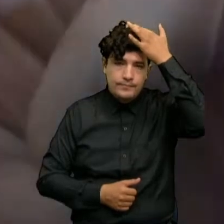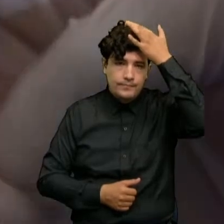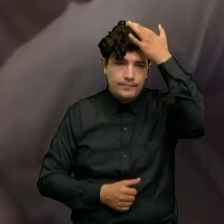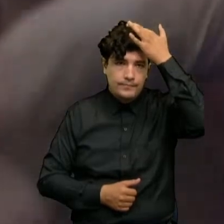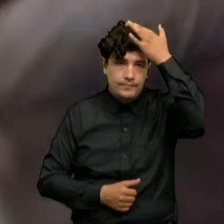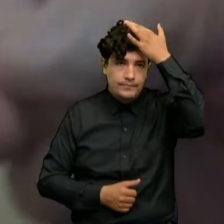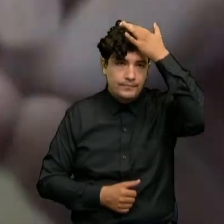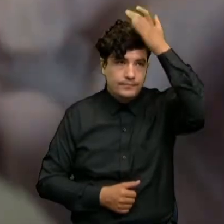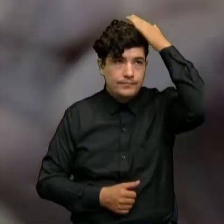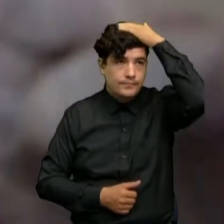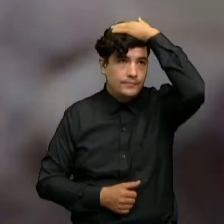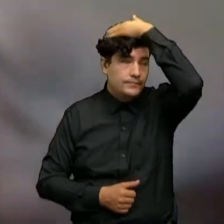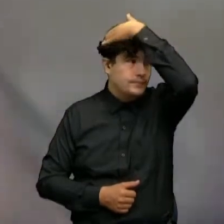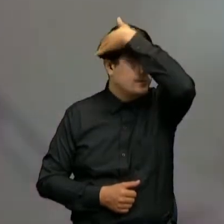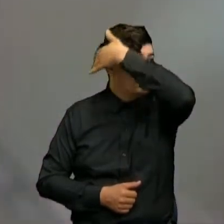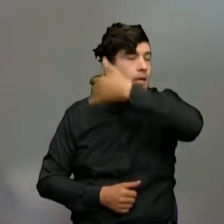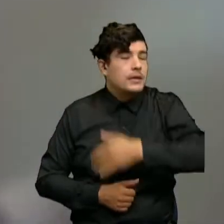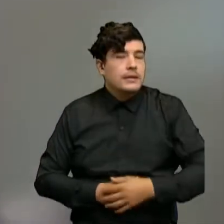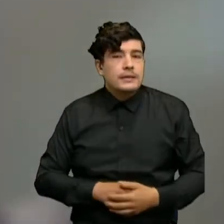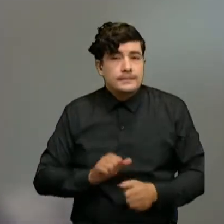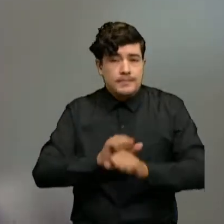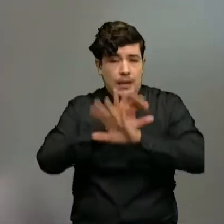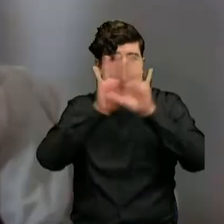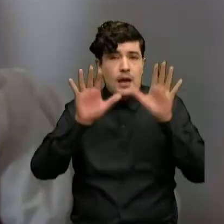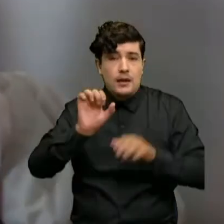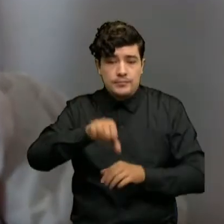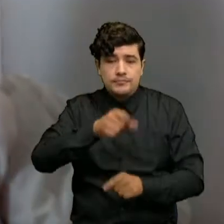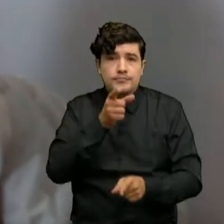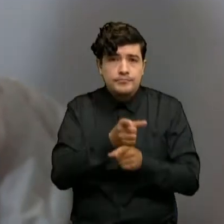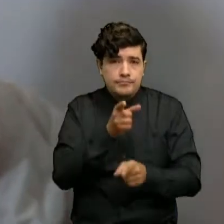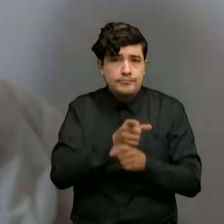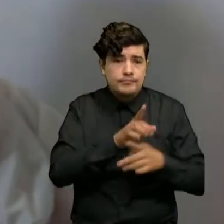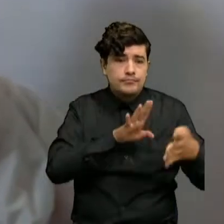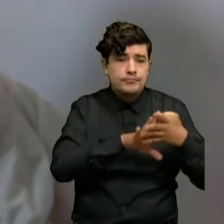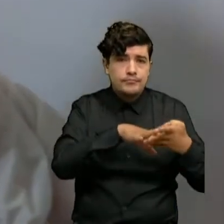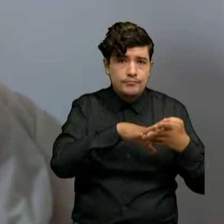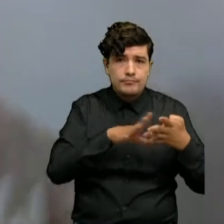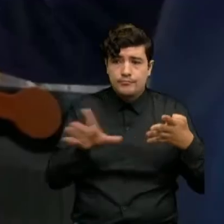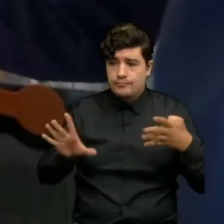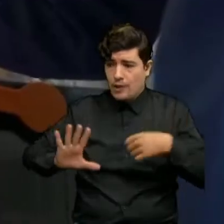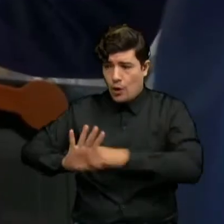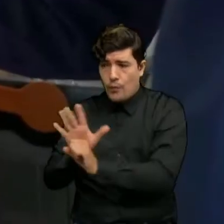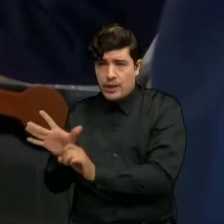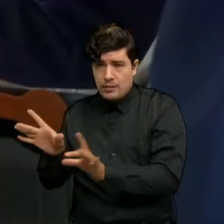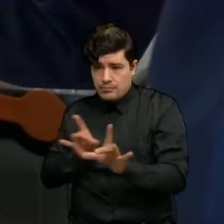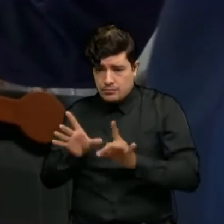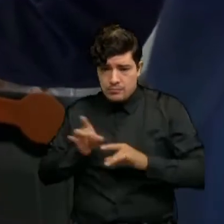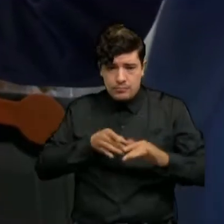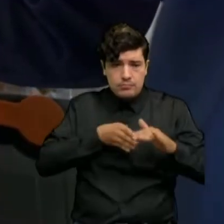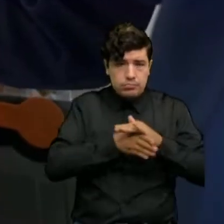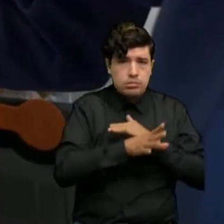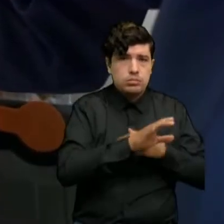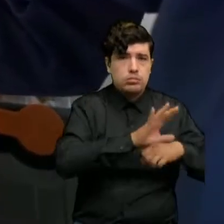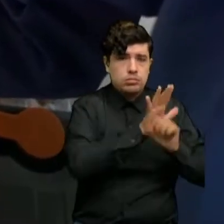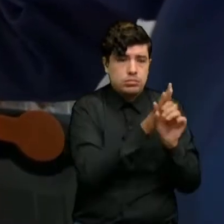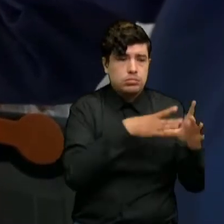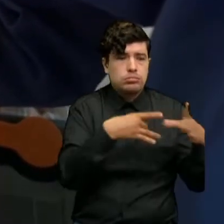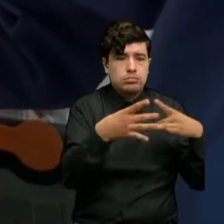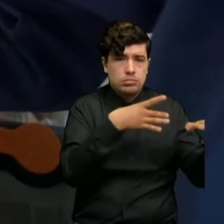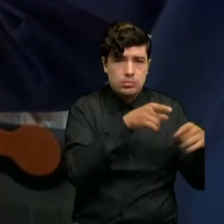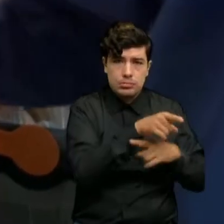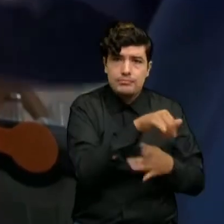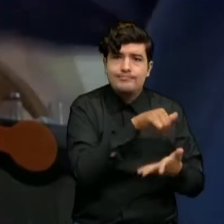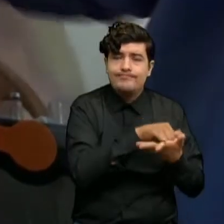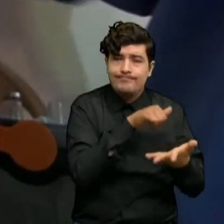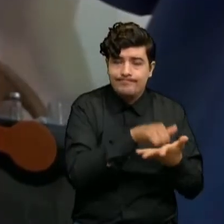cárceles y sigue dando botes en las cárceles. ¿Por qué? Porque además, producto del hacinamiento carcelario, ellos no tienen